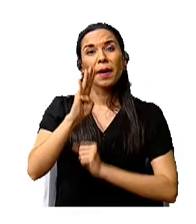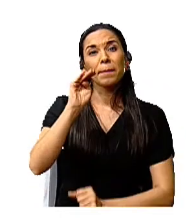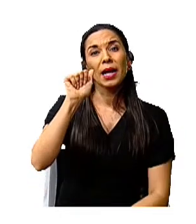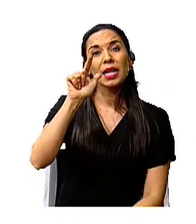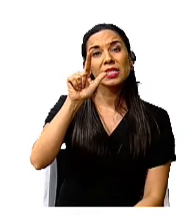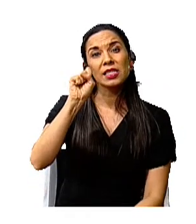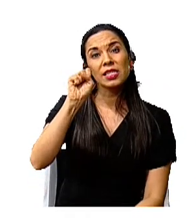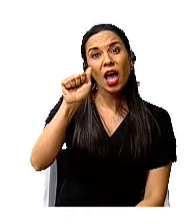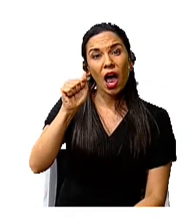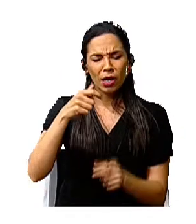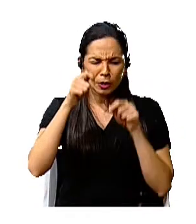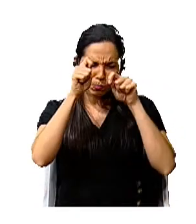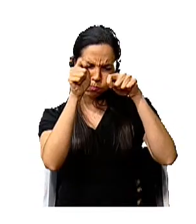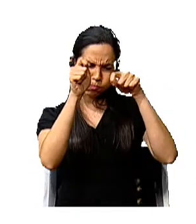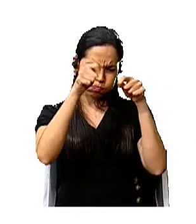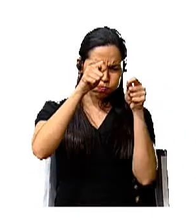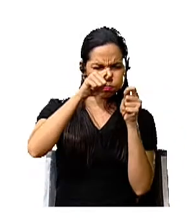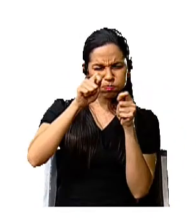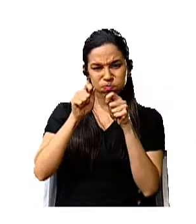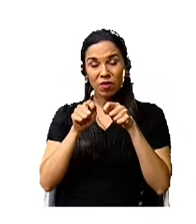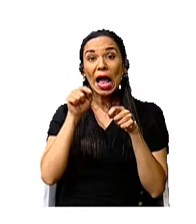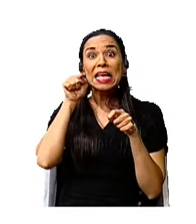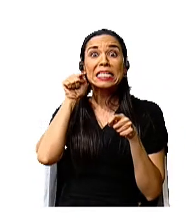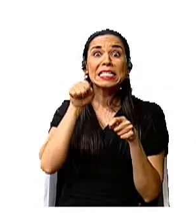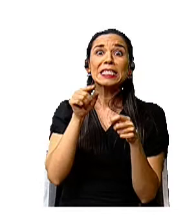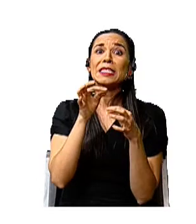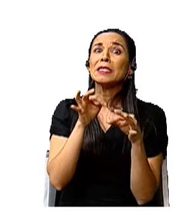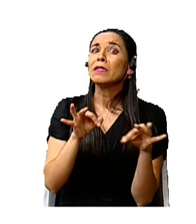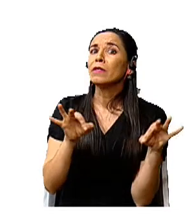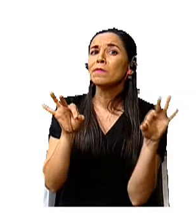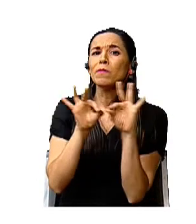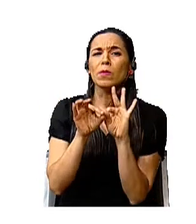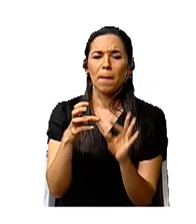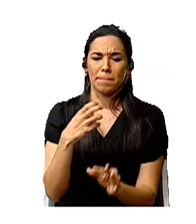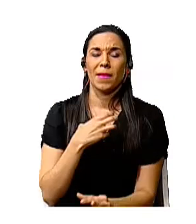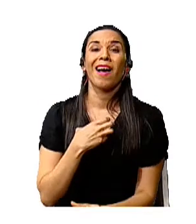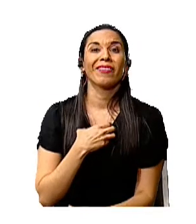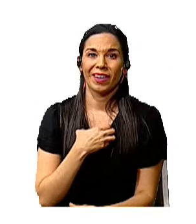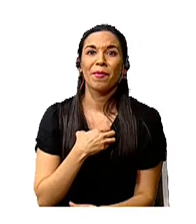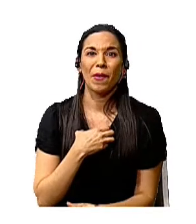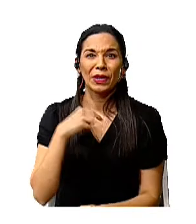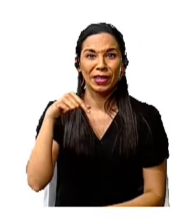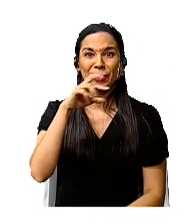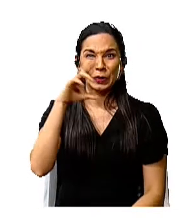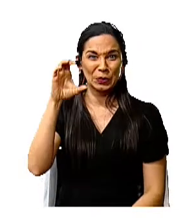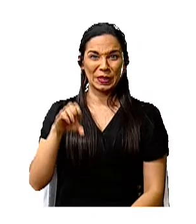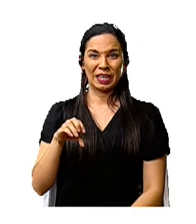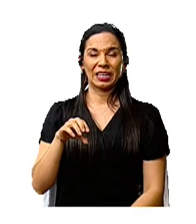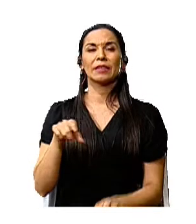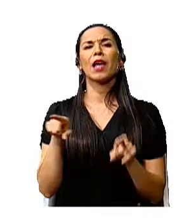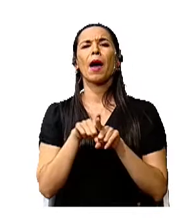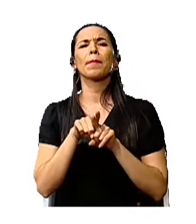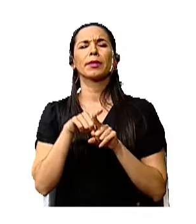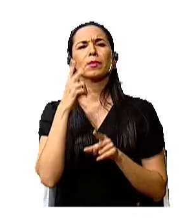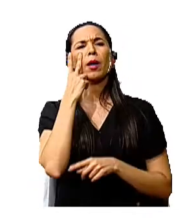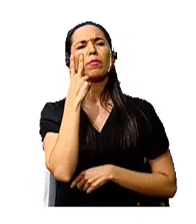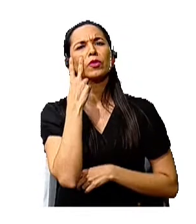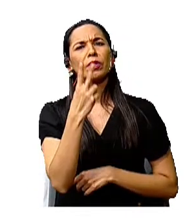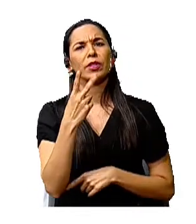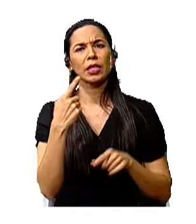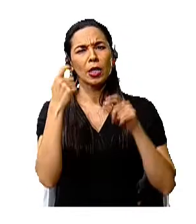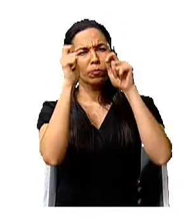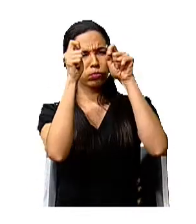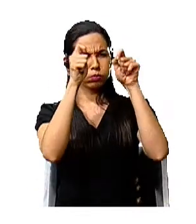obras tan importantes que también son patrimonio. Vamos a ver también algunas de sus obras ya